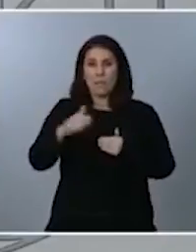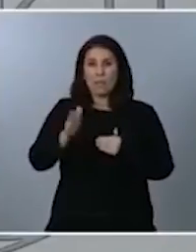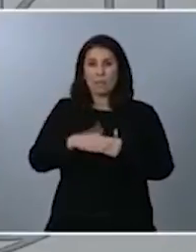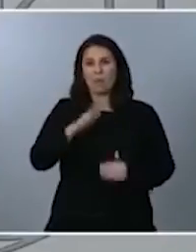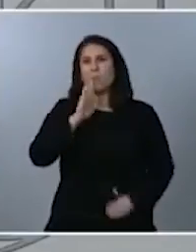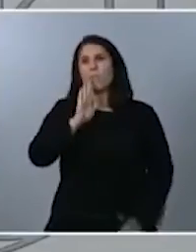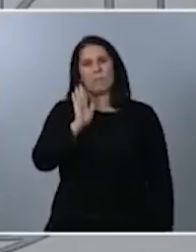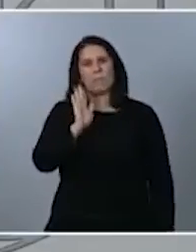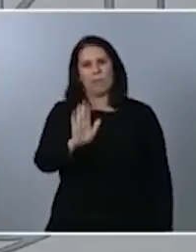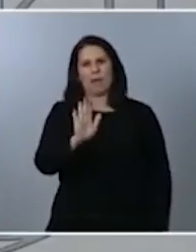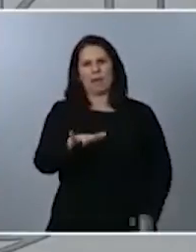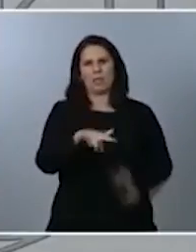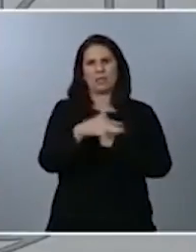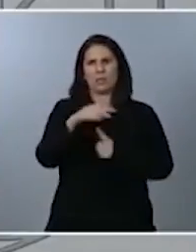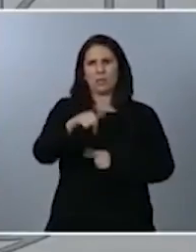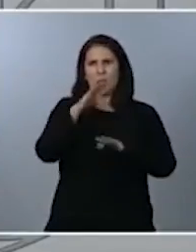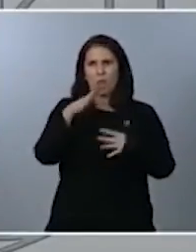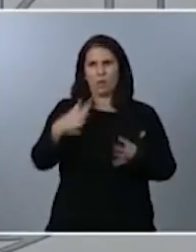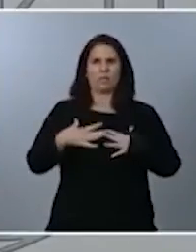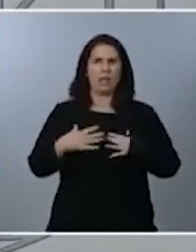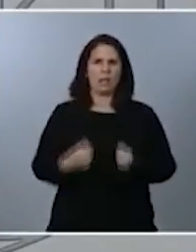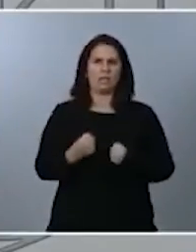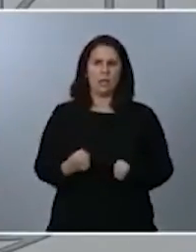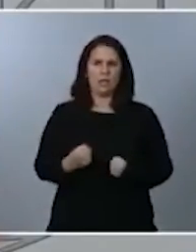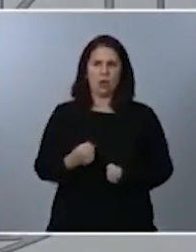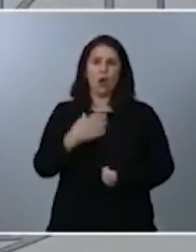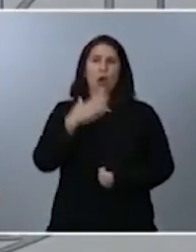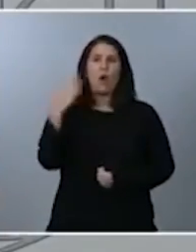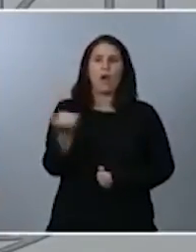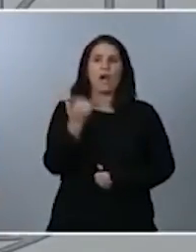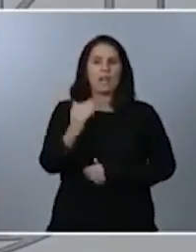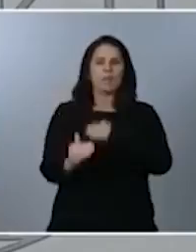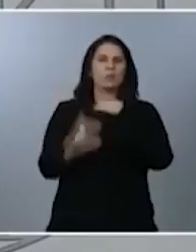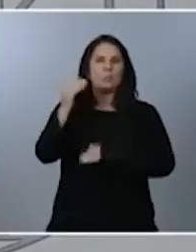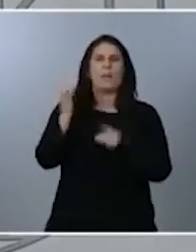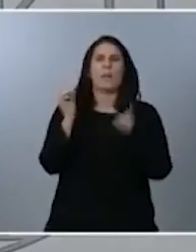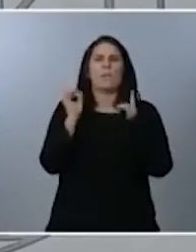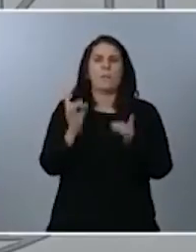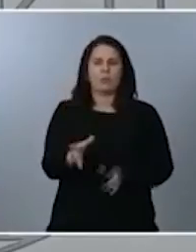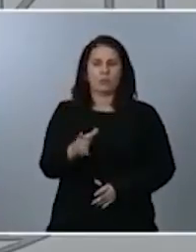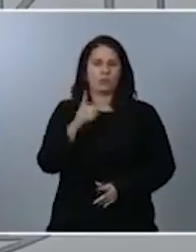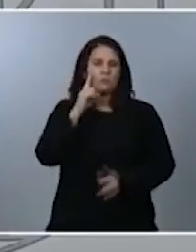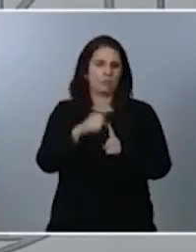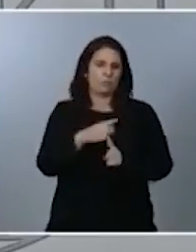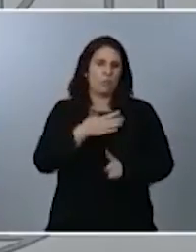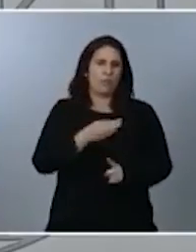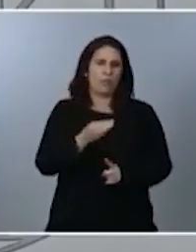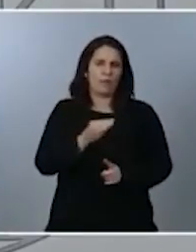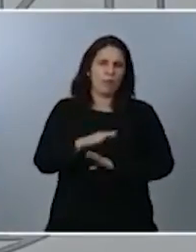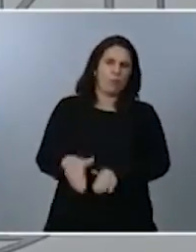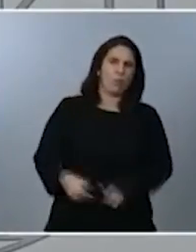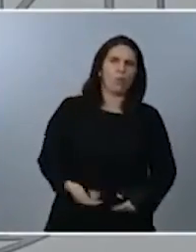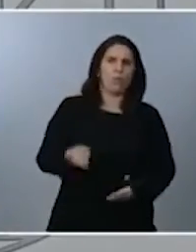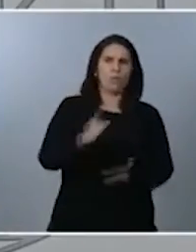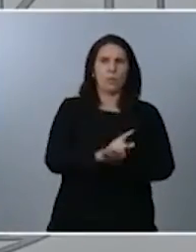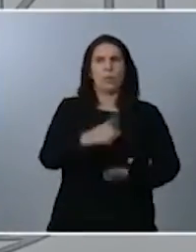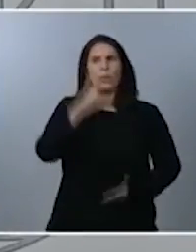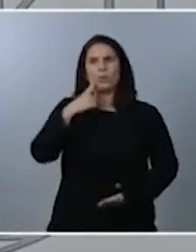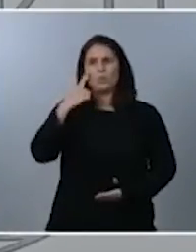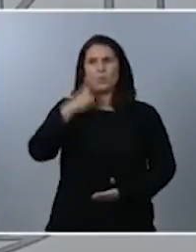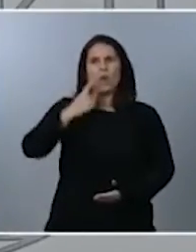situación sanitaria por tanto ojalá la superemos pronto para que podamos volver a nuestras costumbres habituales de relación